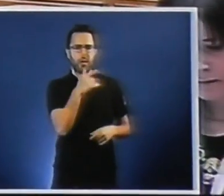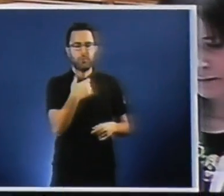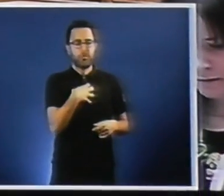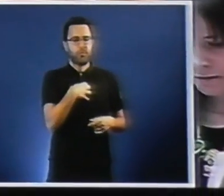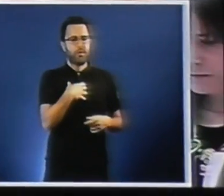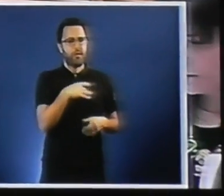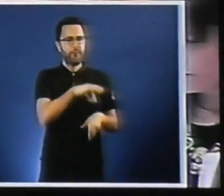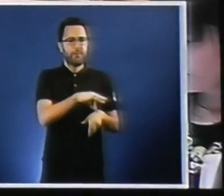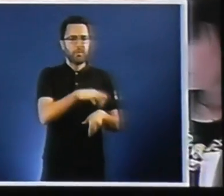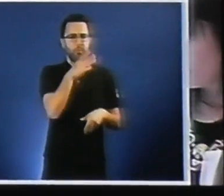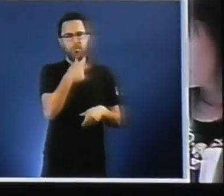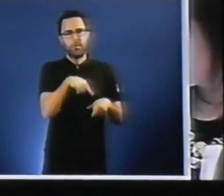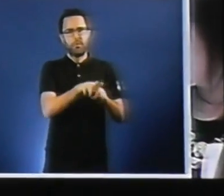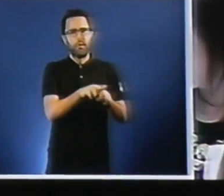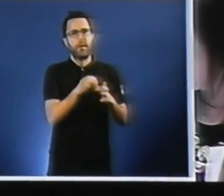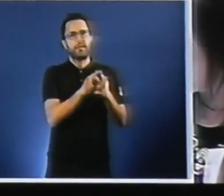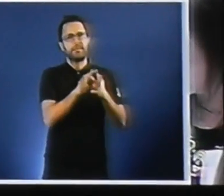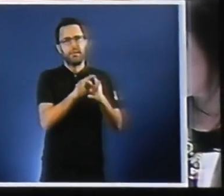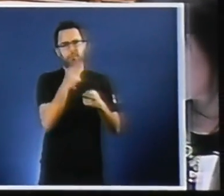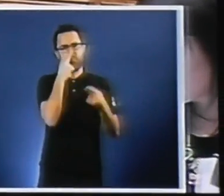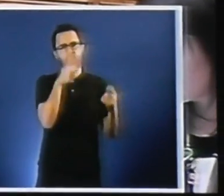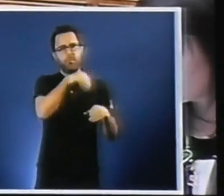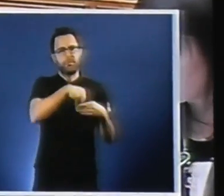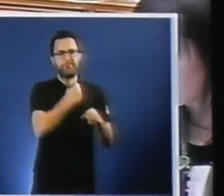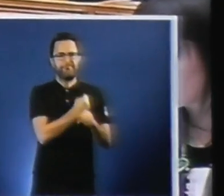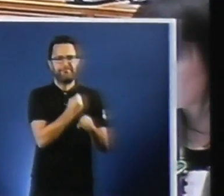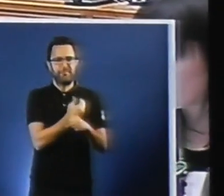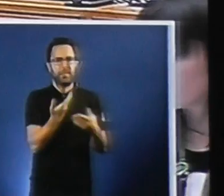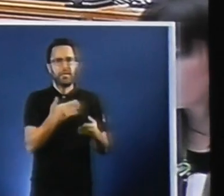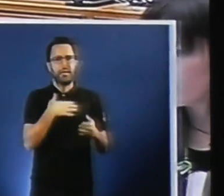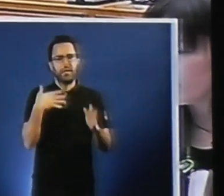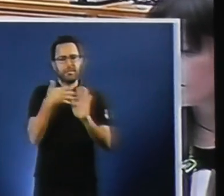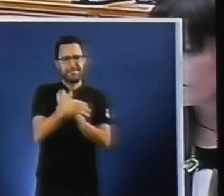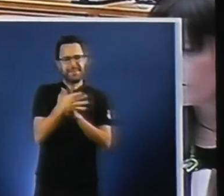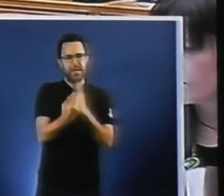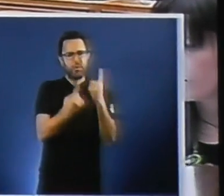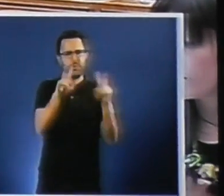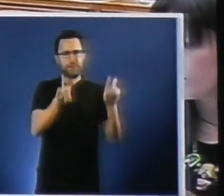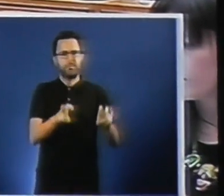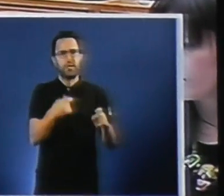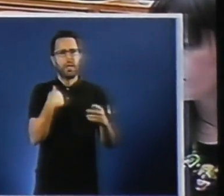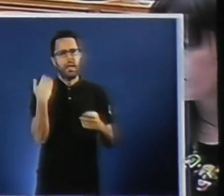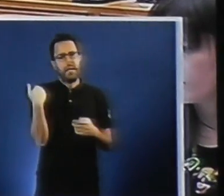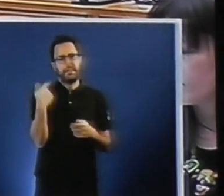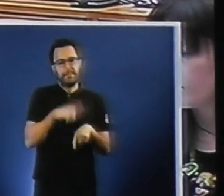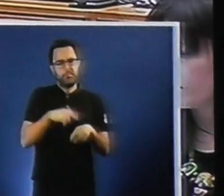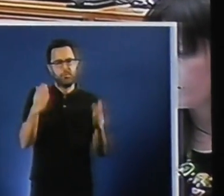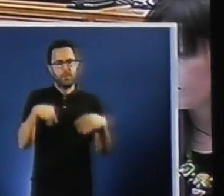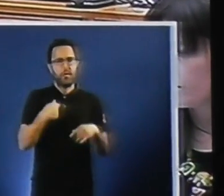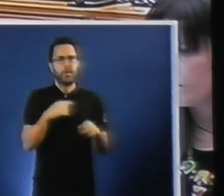servicio público quero aproveitar para señalar algúnas cuestión que antes non teño de dicir senhora presidente, os grupos